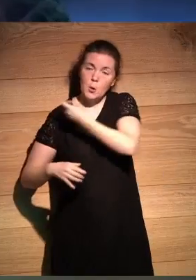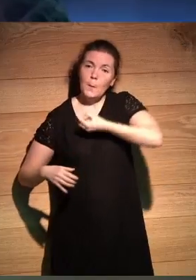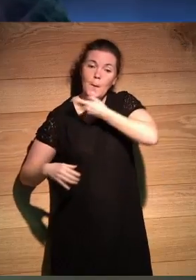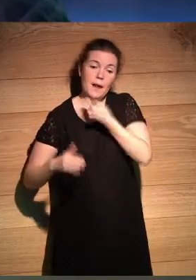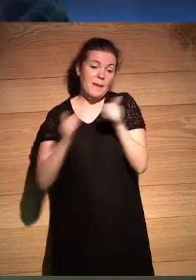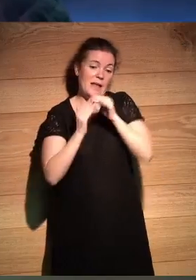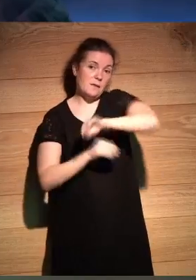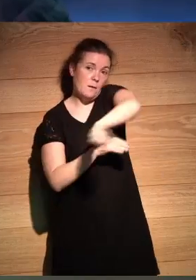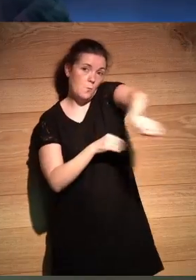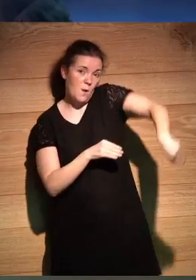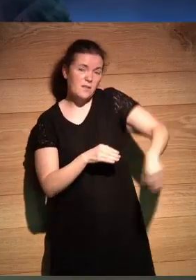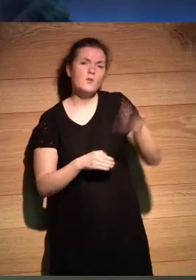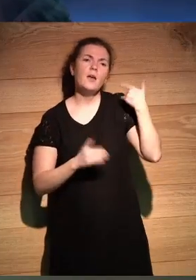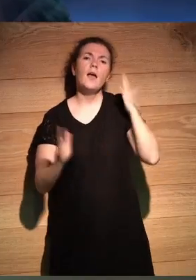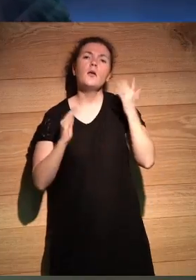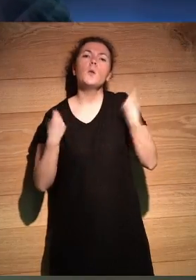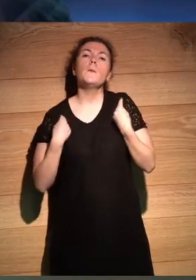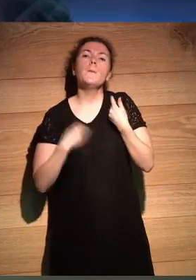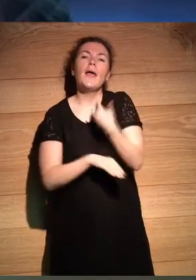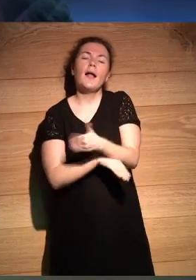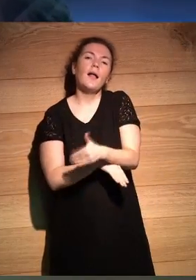de mi casa yo en esa época vivía en la calle